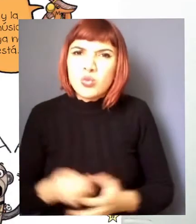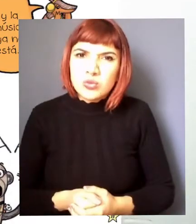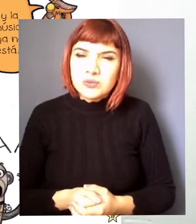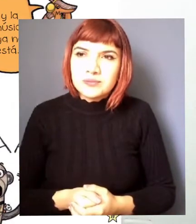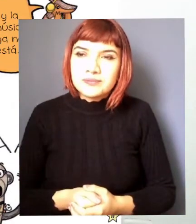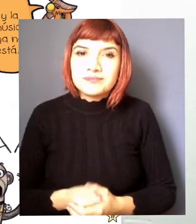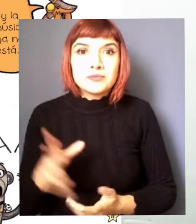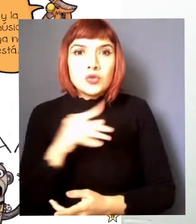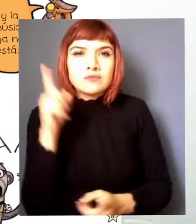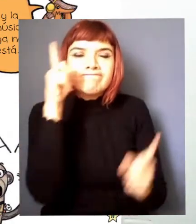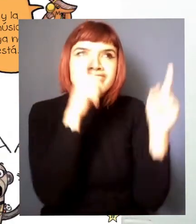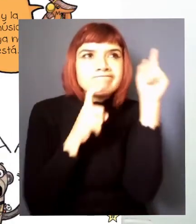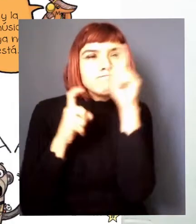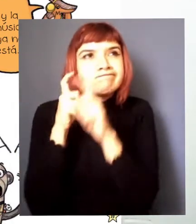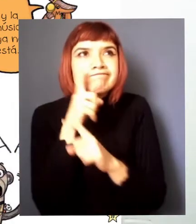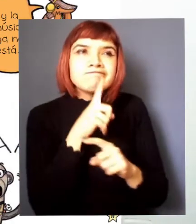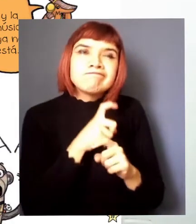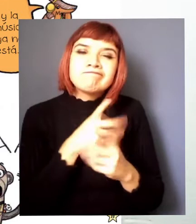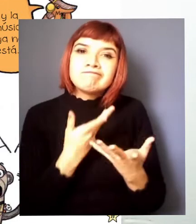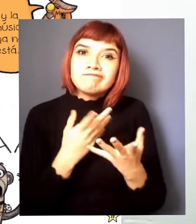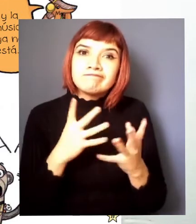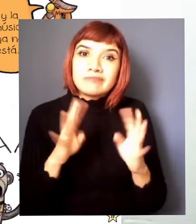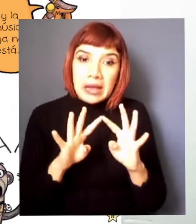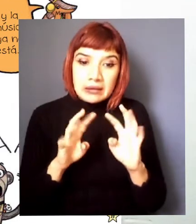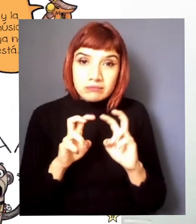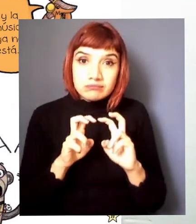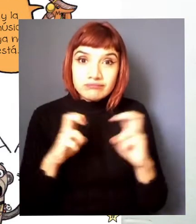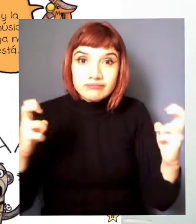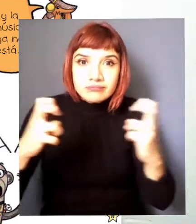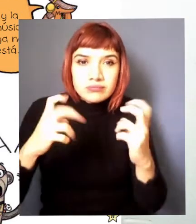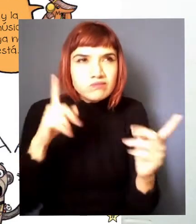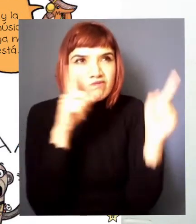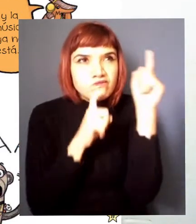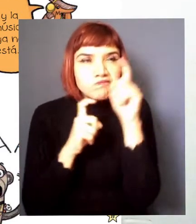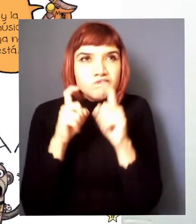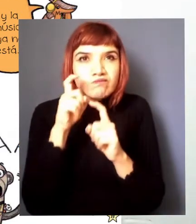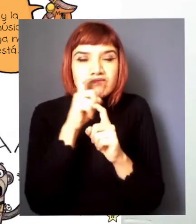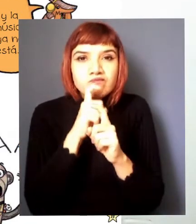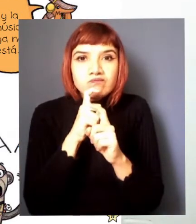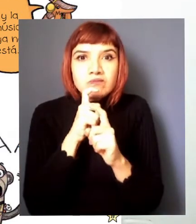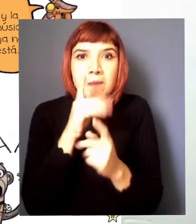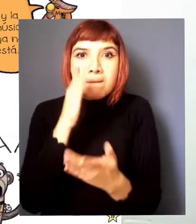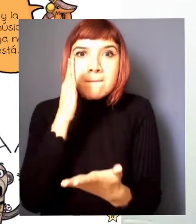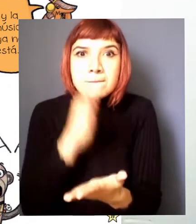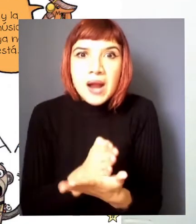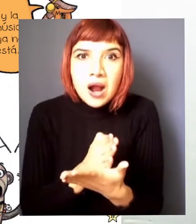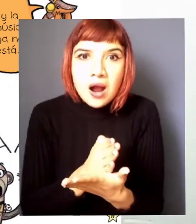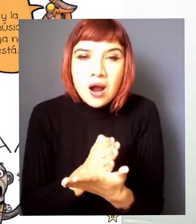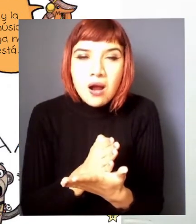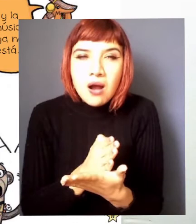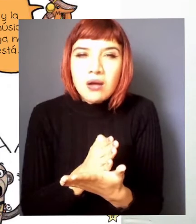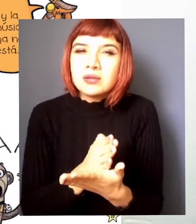tanto pensar los animales se han distraído y mientras piensan algo pasa algo